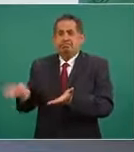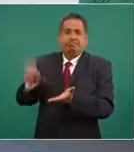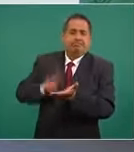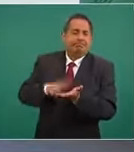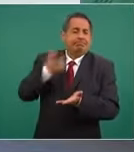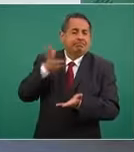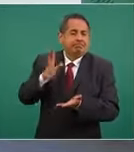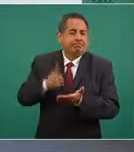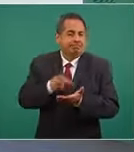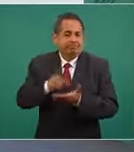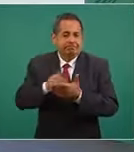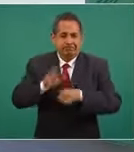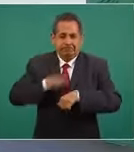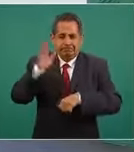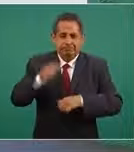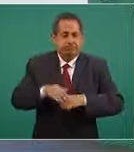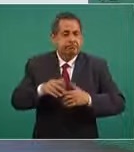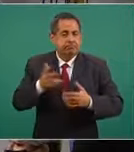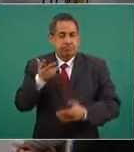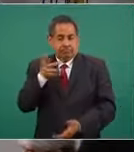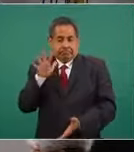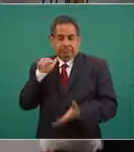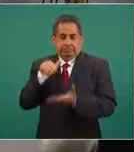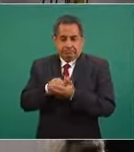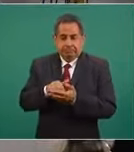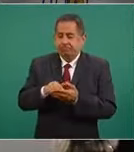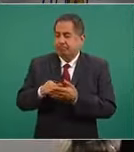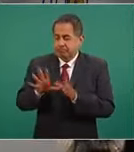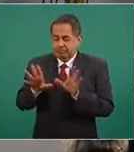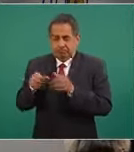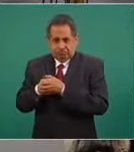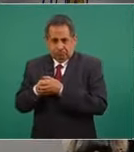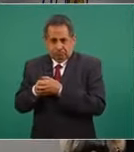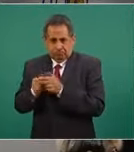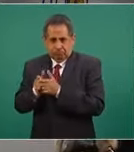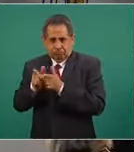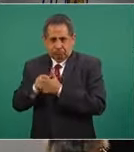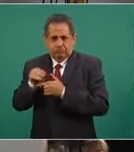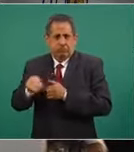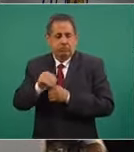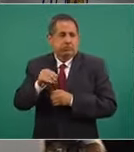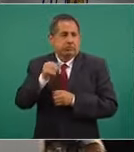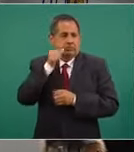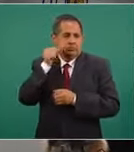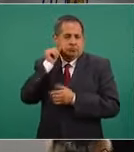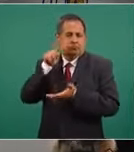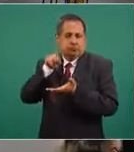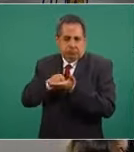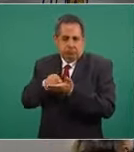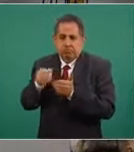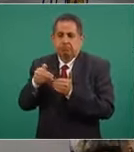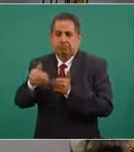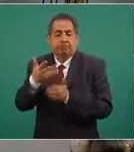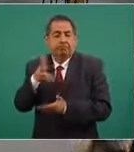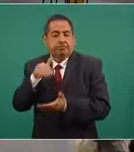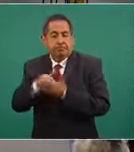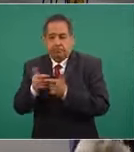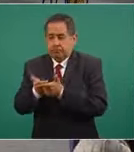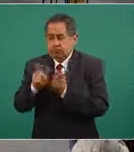brigadas. Porque eso se logró con mil. Y ya llevamos en total